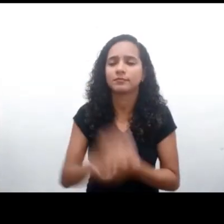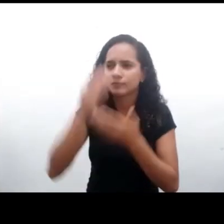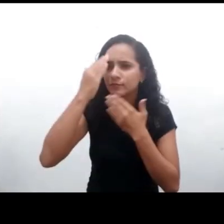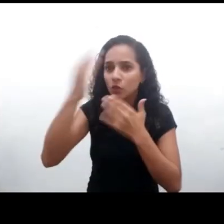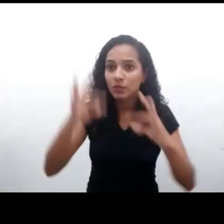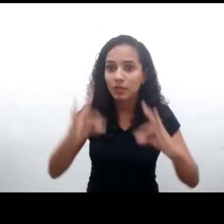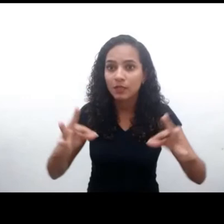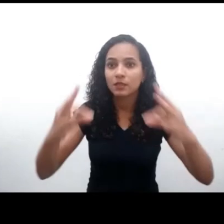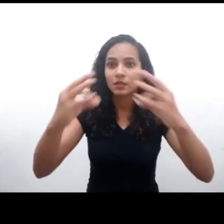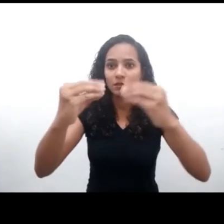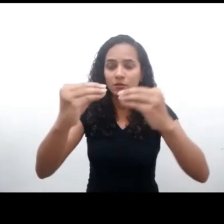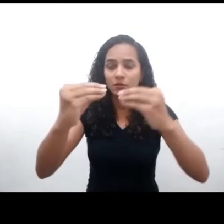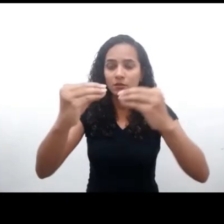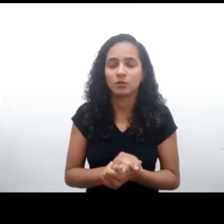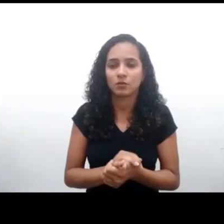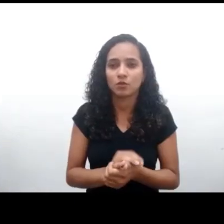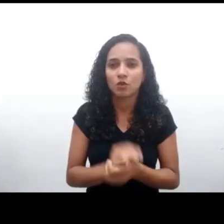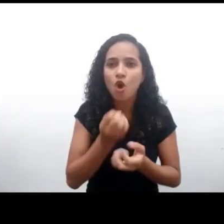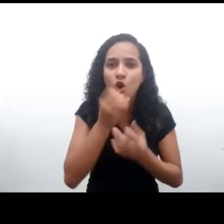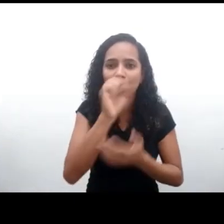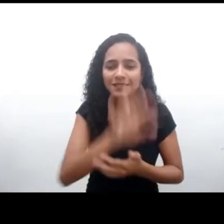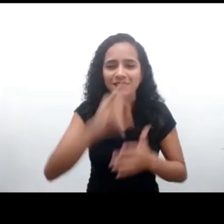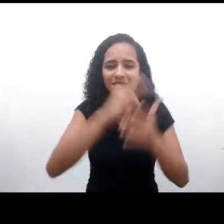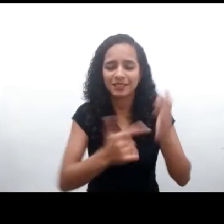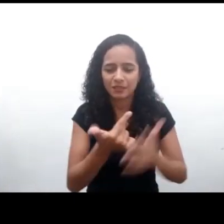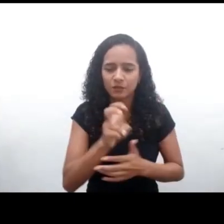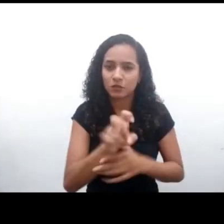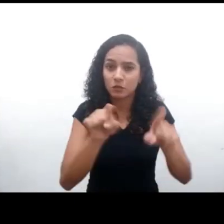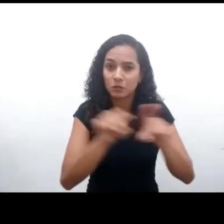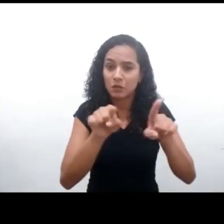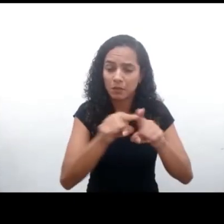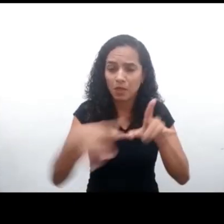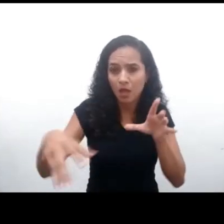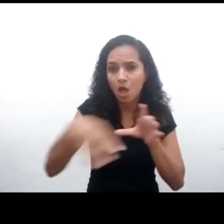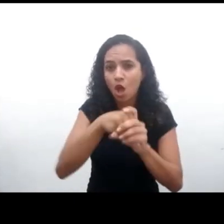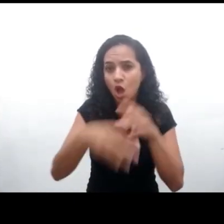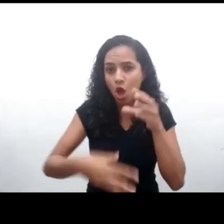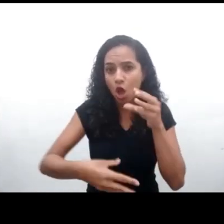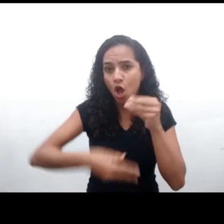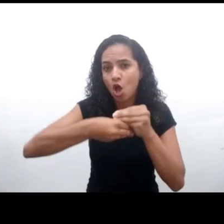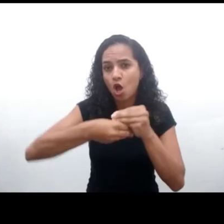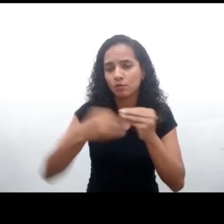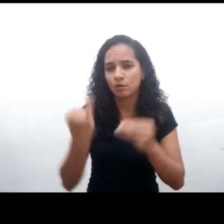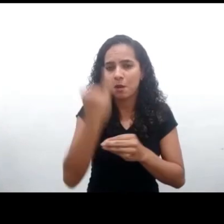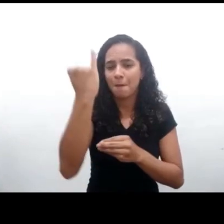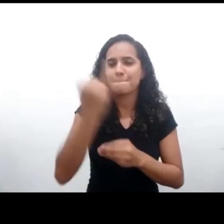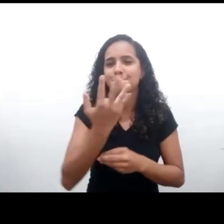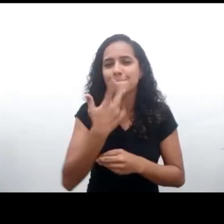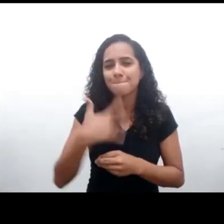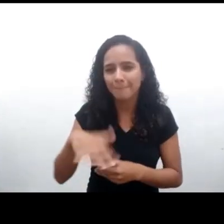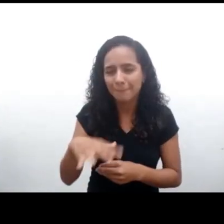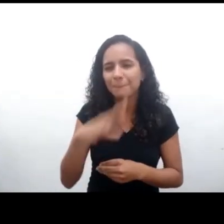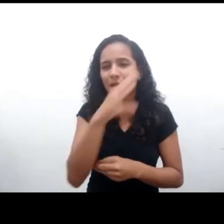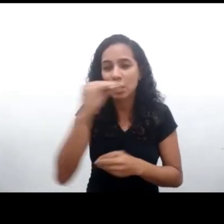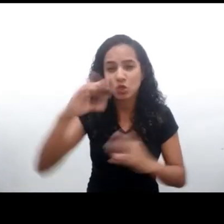Gracias a todos. Bueno, la observación general con número 25 contribuye